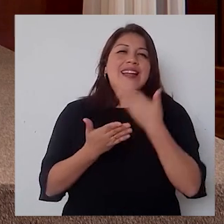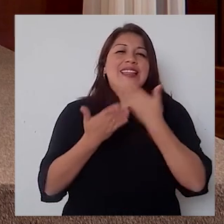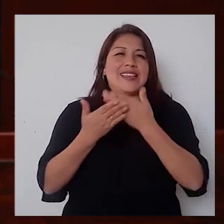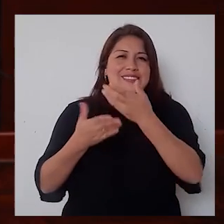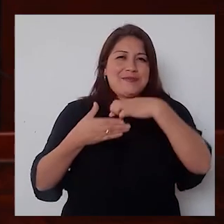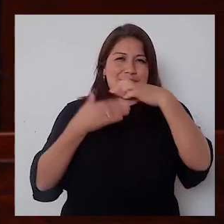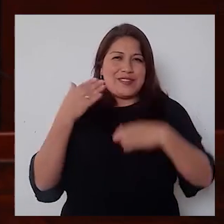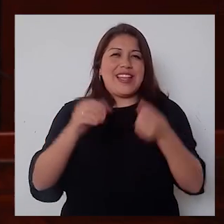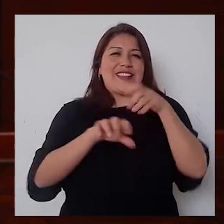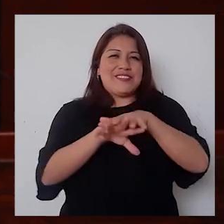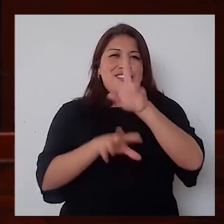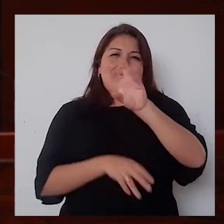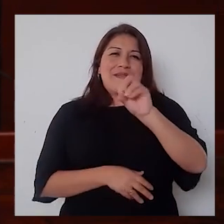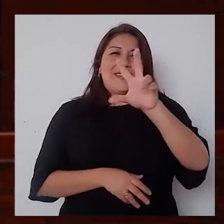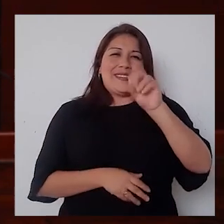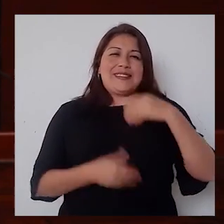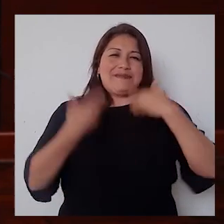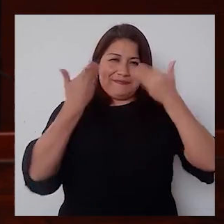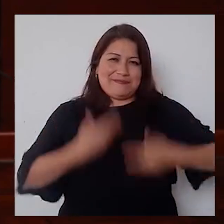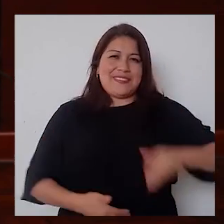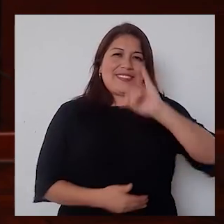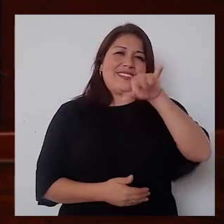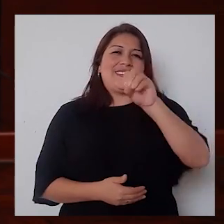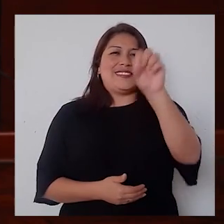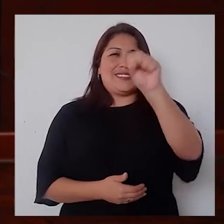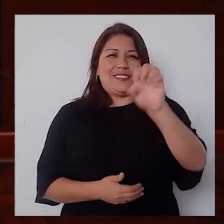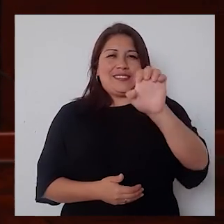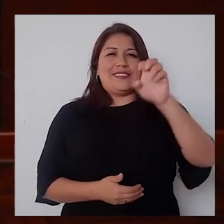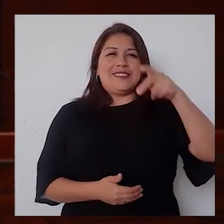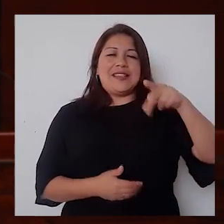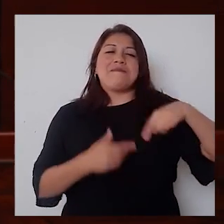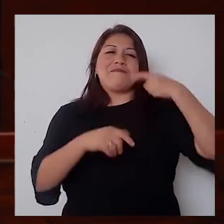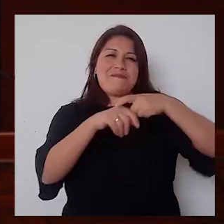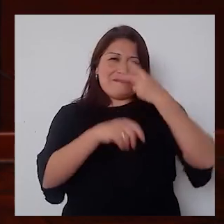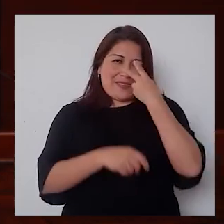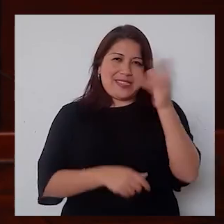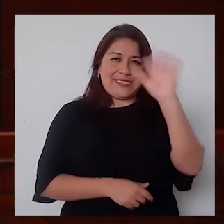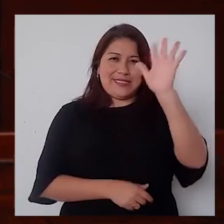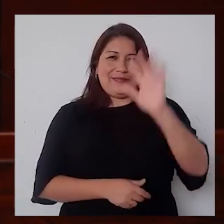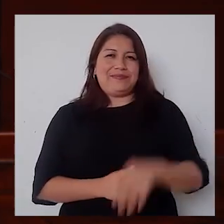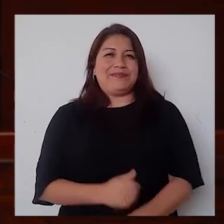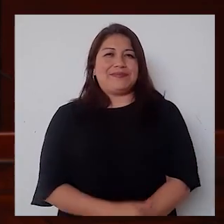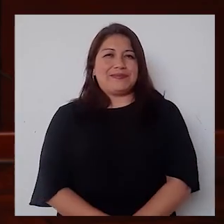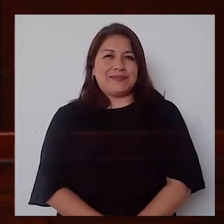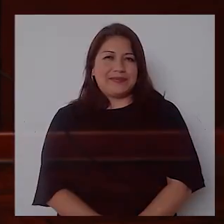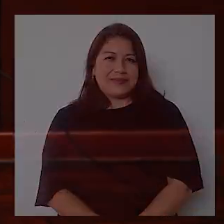Y esto ha sido Inclusión 2030. Soy Joseph Berimlo y nos vemos en un siguiente programa. Hasta luego.